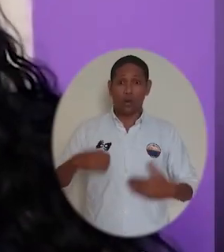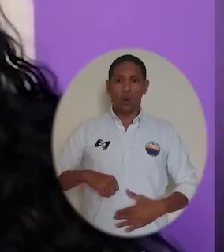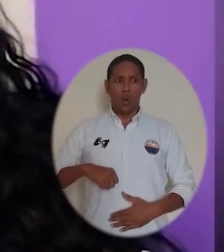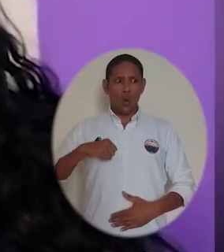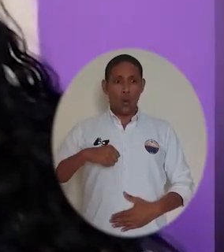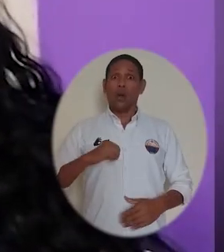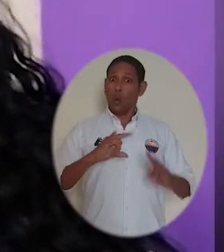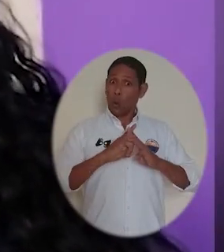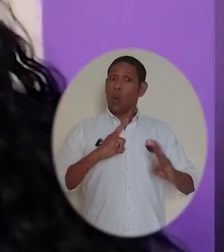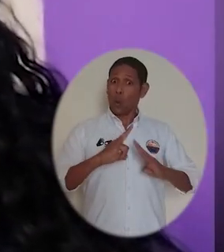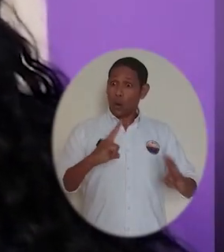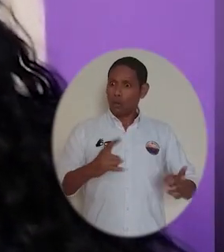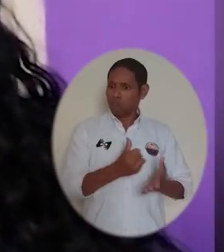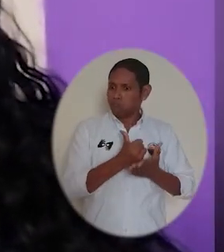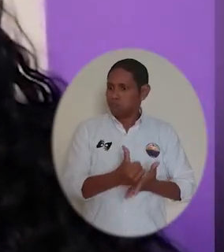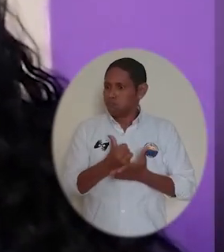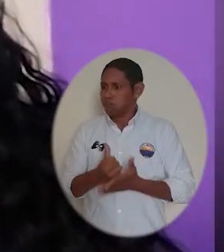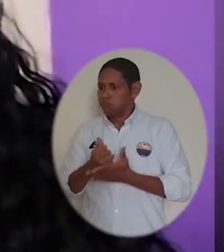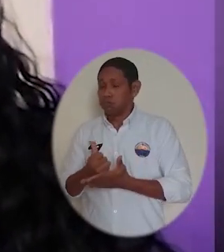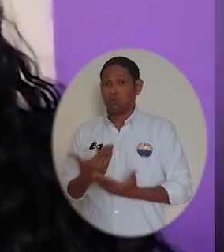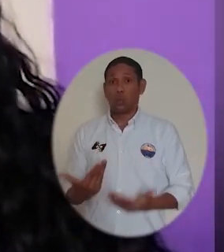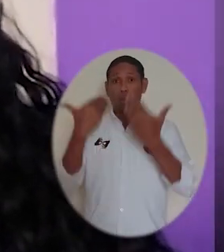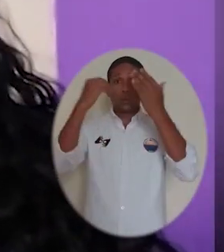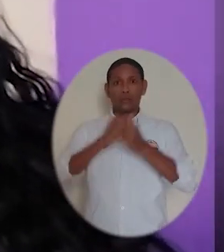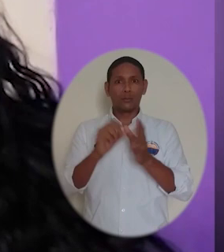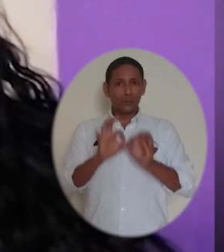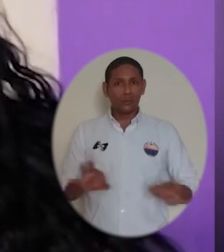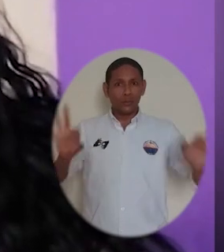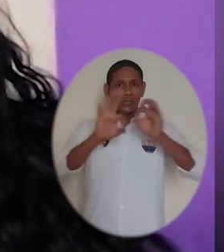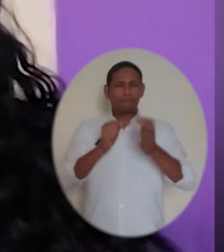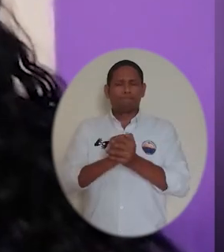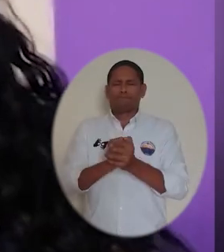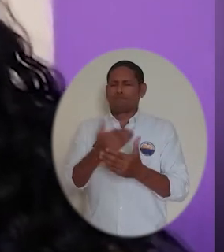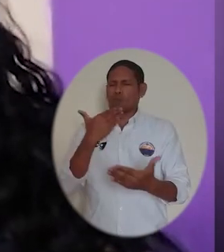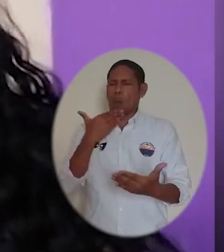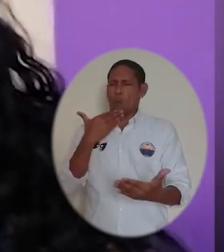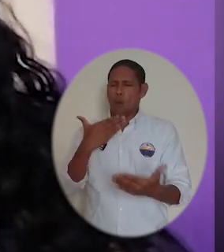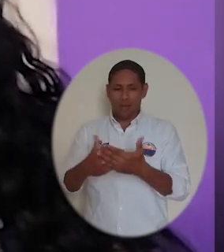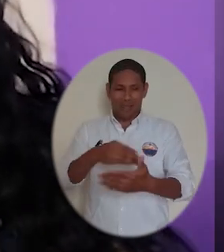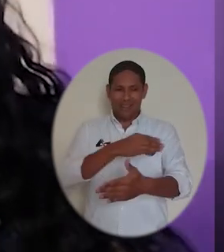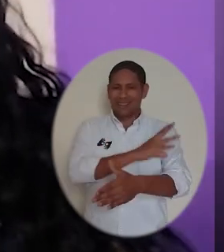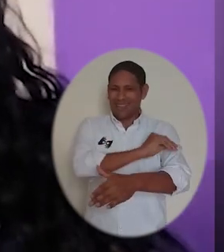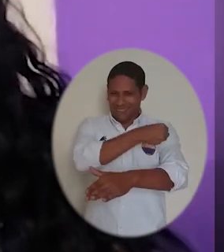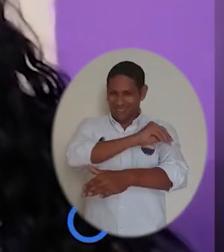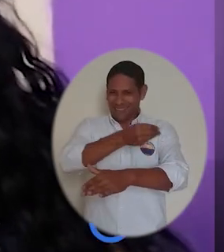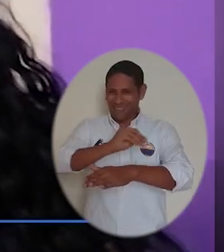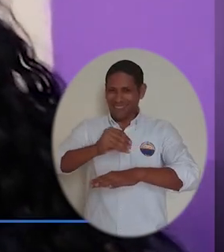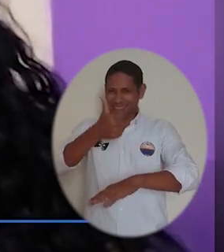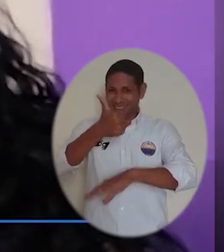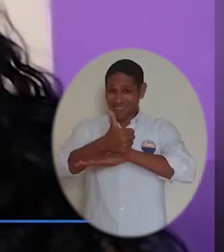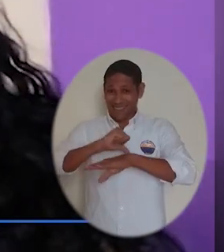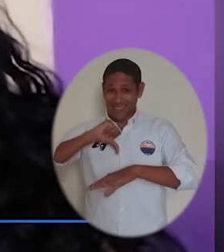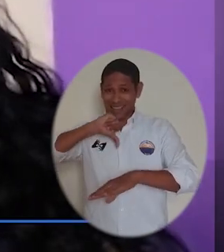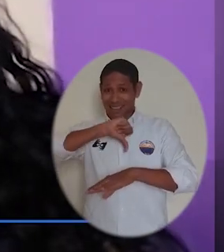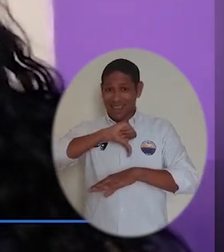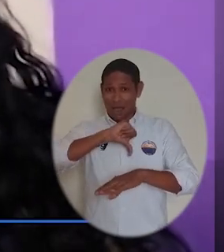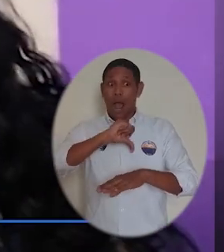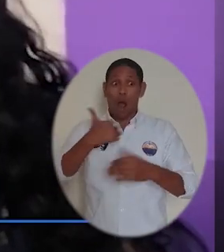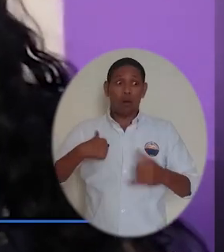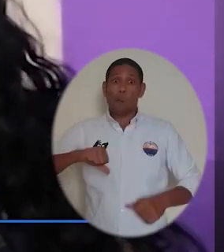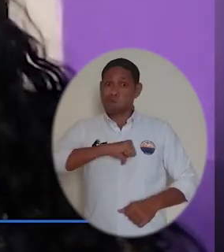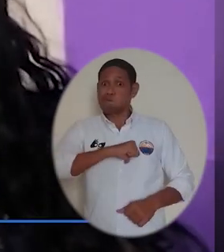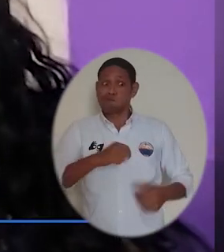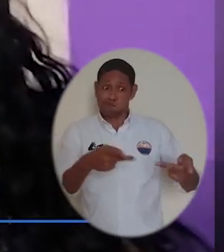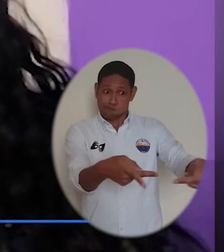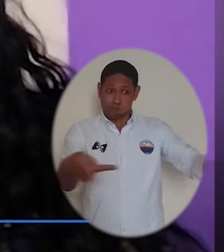manera en que la Universidad del Magdalena está contribuyendo en esta crisis generada por la pandemia. Gracias a la gestión de nuestro rector Pablo Vera,